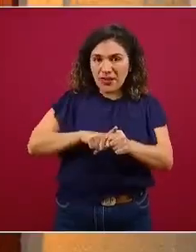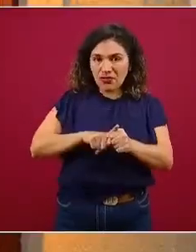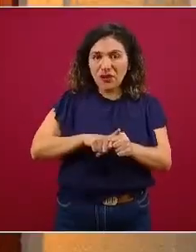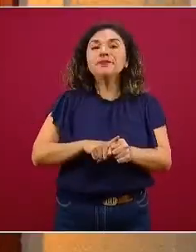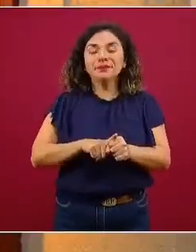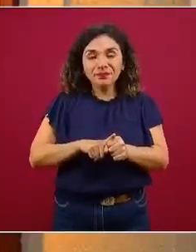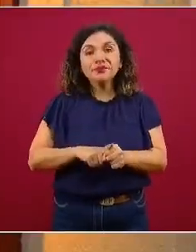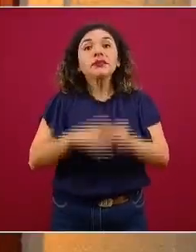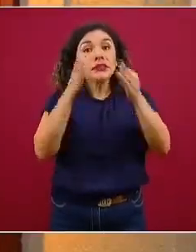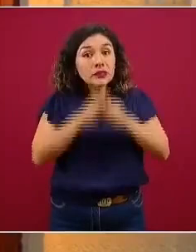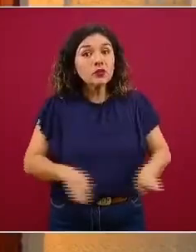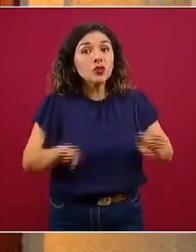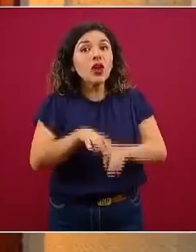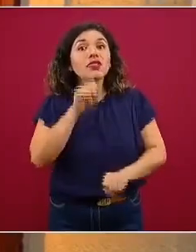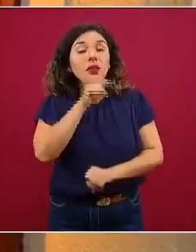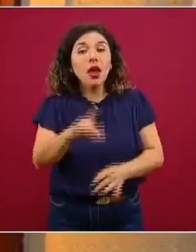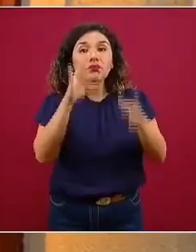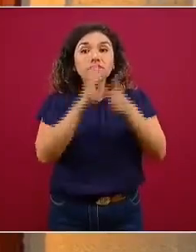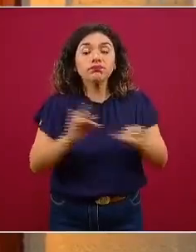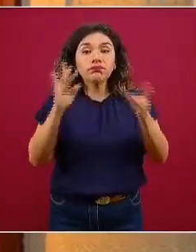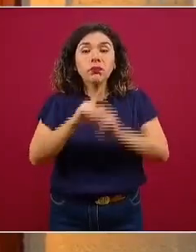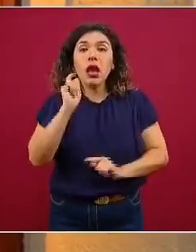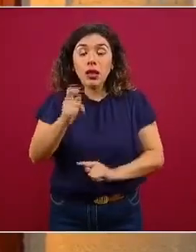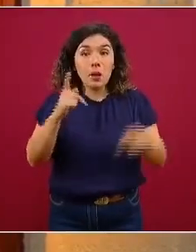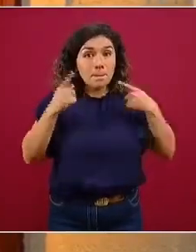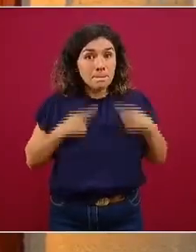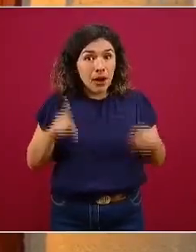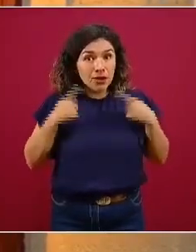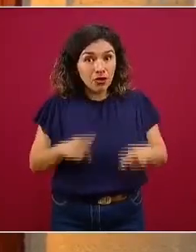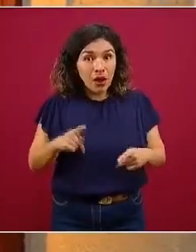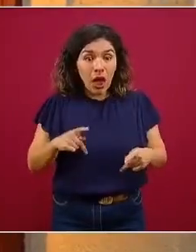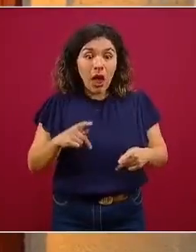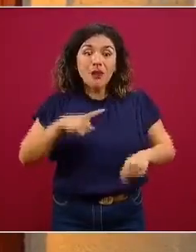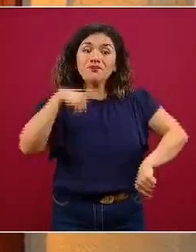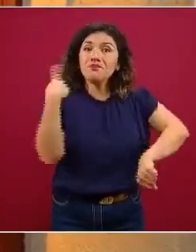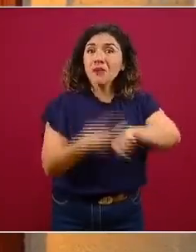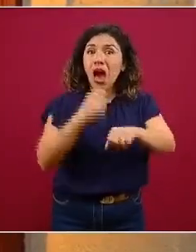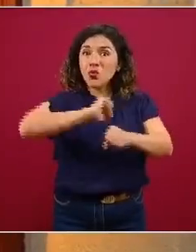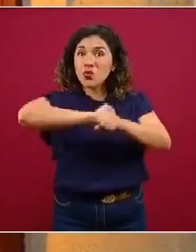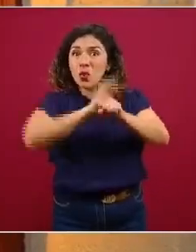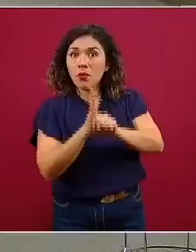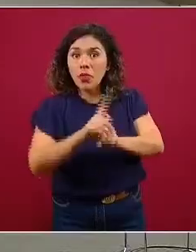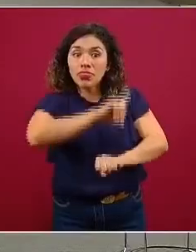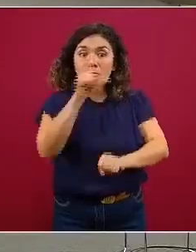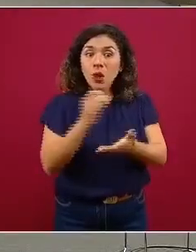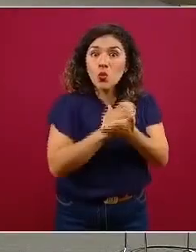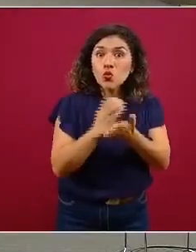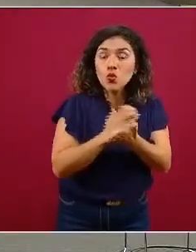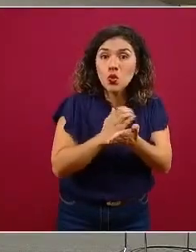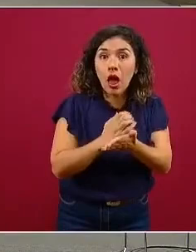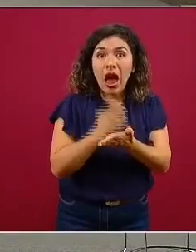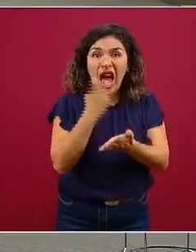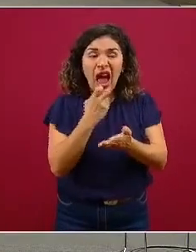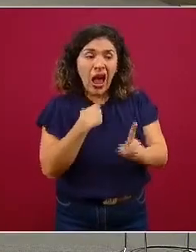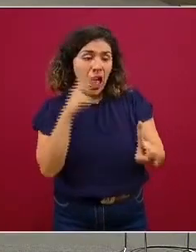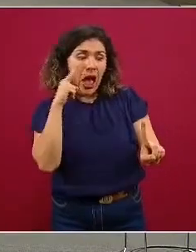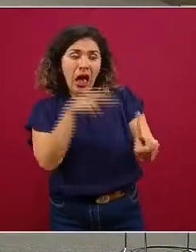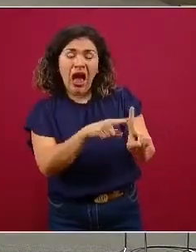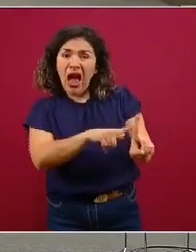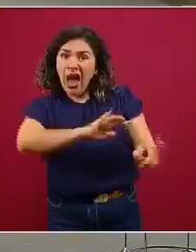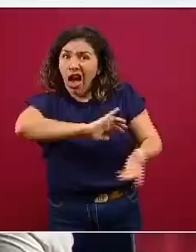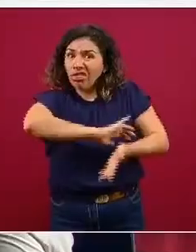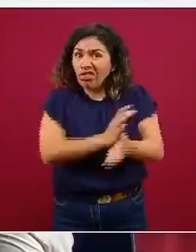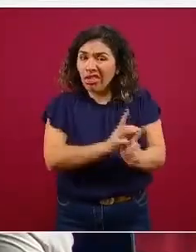importante hablar de que las personas que hayan sobrevivido al coronavirus no sean motivo de discriminación y es